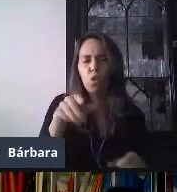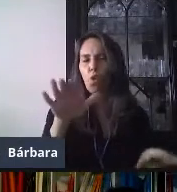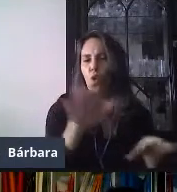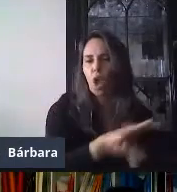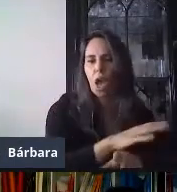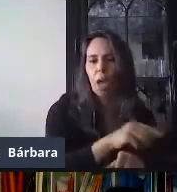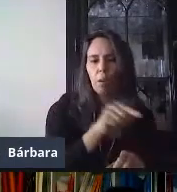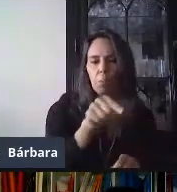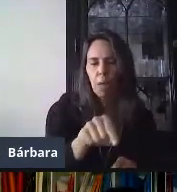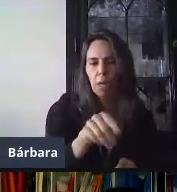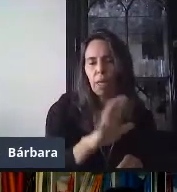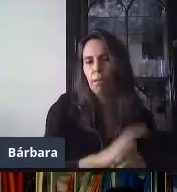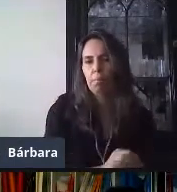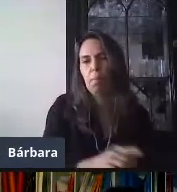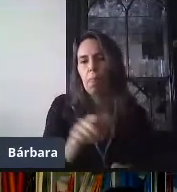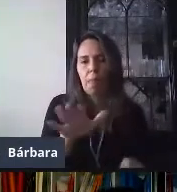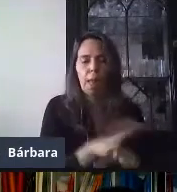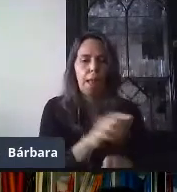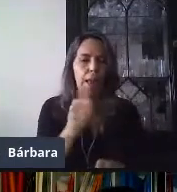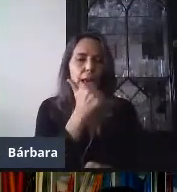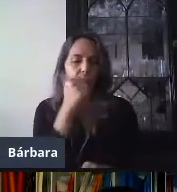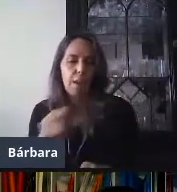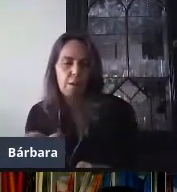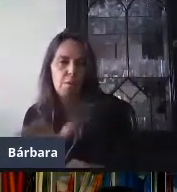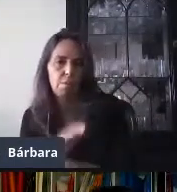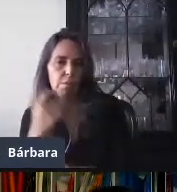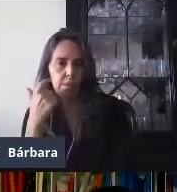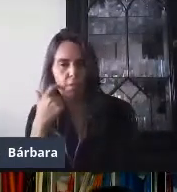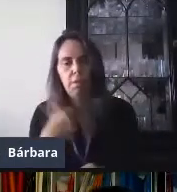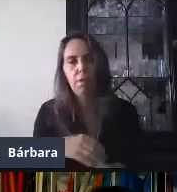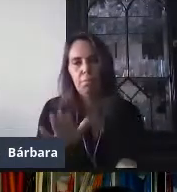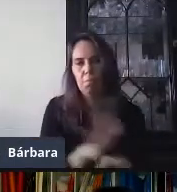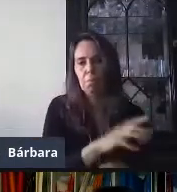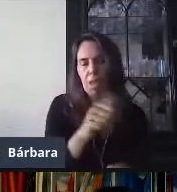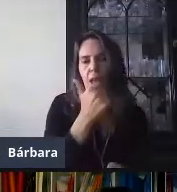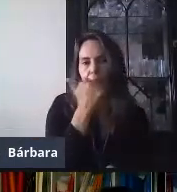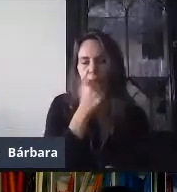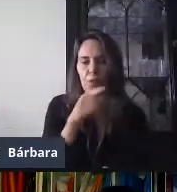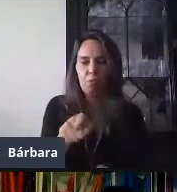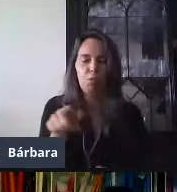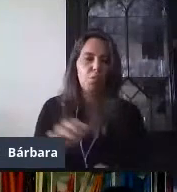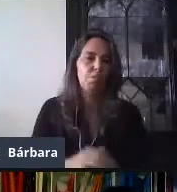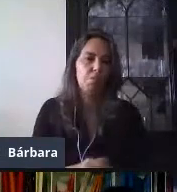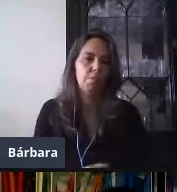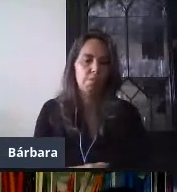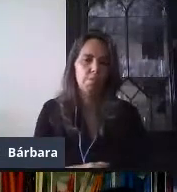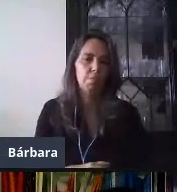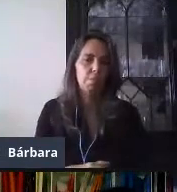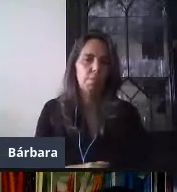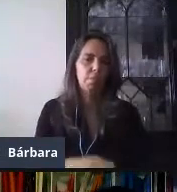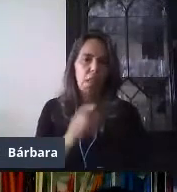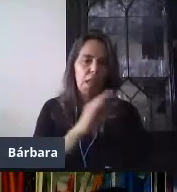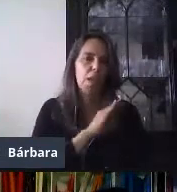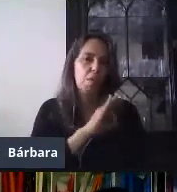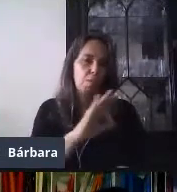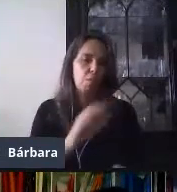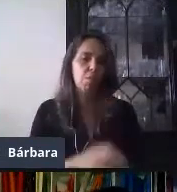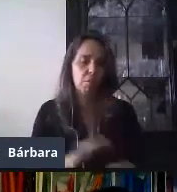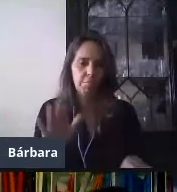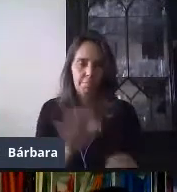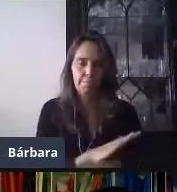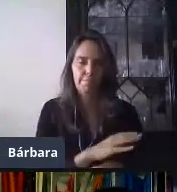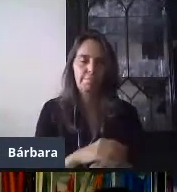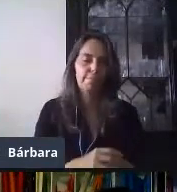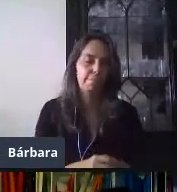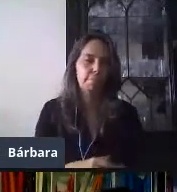compañero, la pregunta 3 era seleccionar los colores de la bandera. Entonces, ahí ya eliminamos un poco ese factor. Bien, entonces,